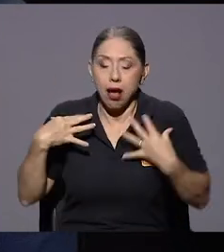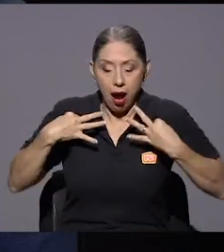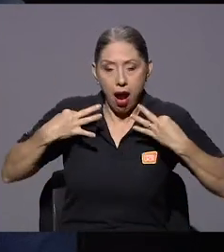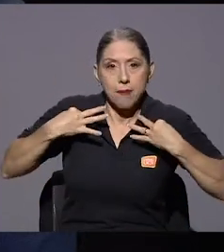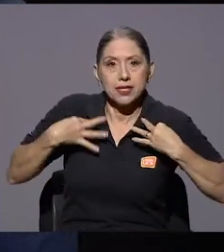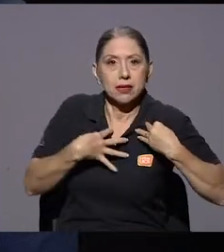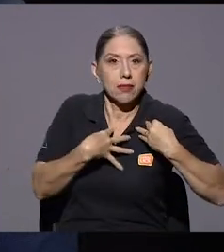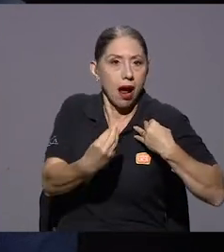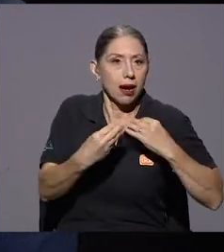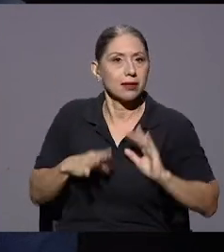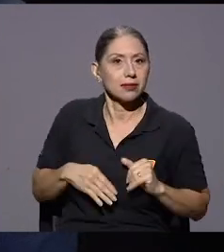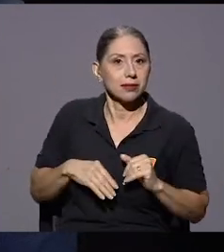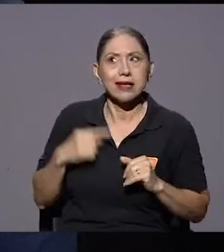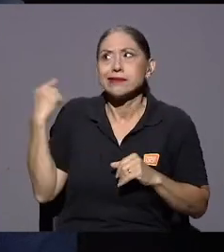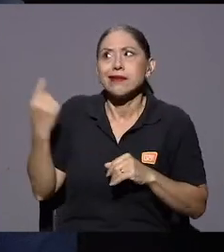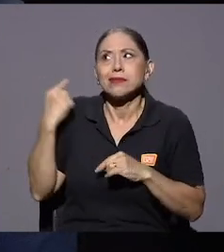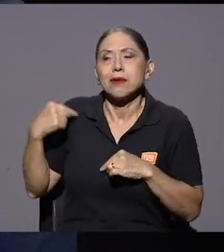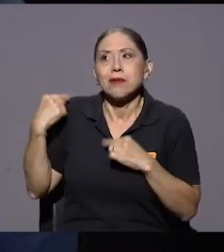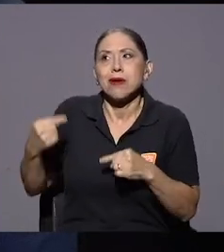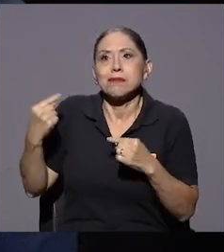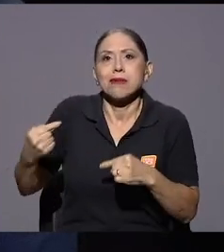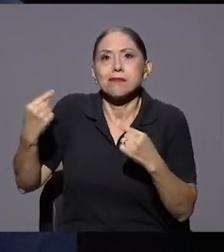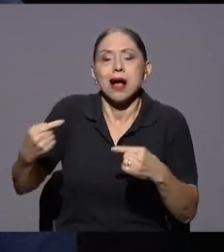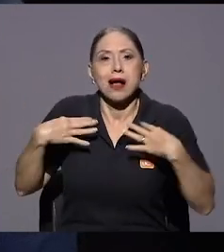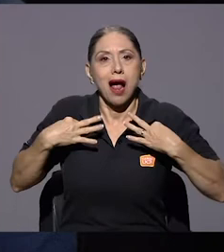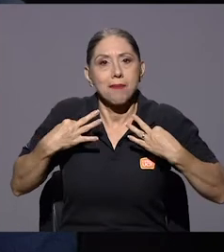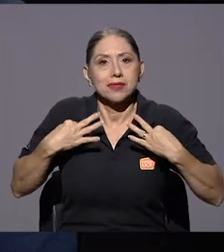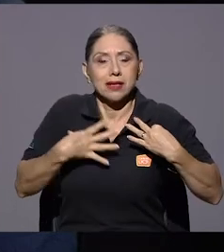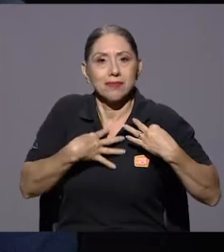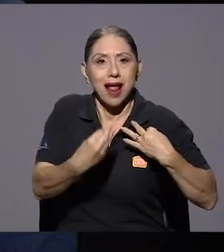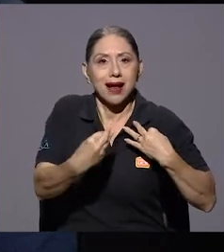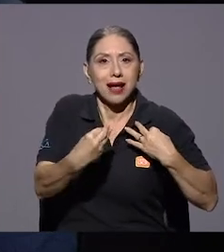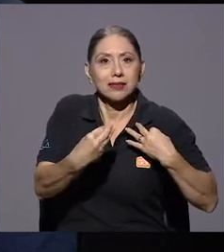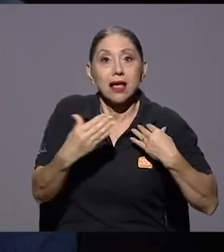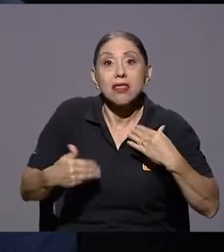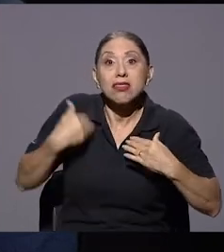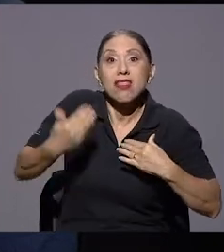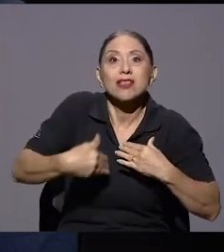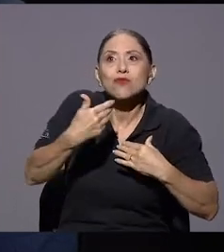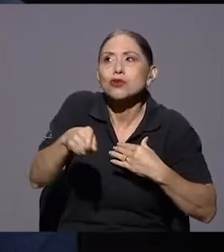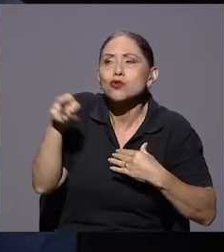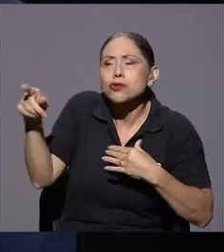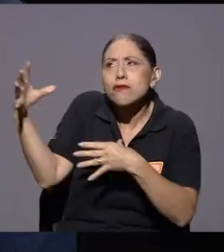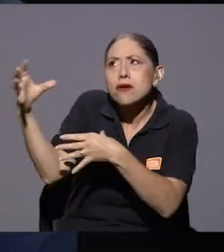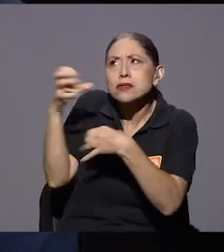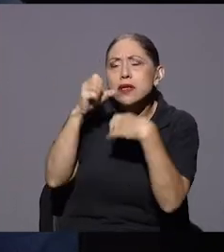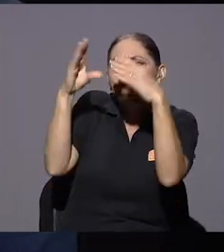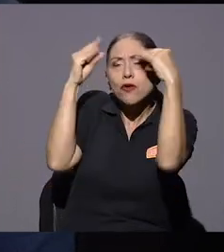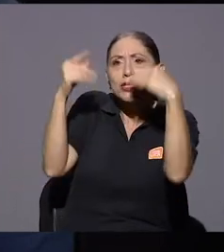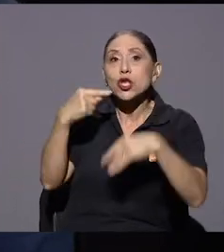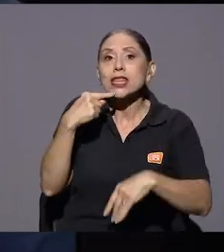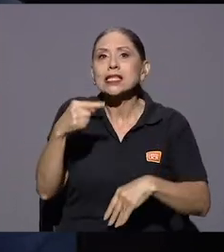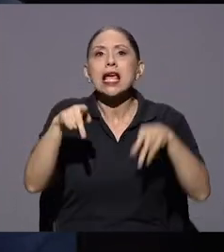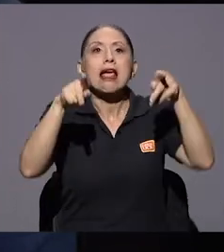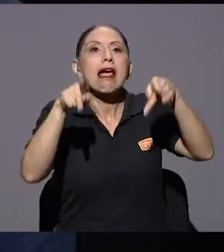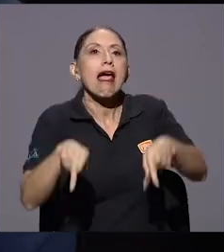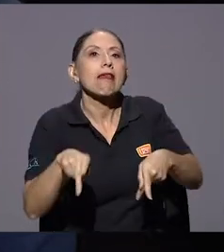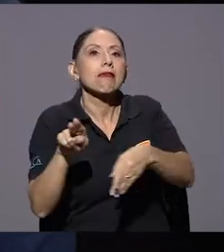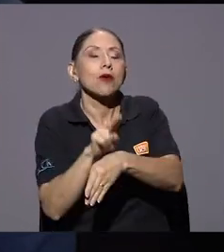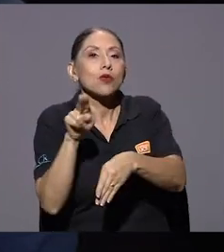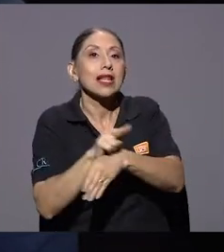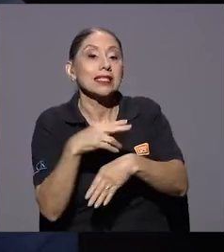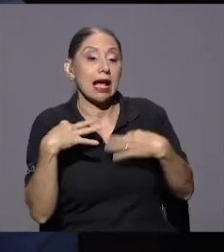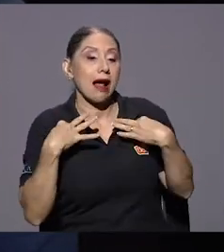solo utiliza camisas blancas cuando te llegue una información que diga que la gente que utiliza camisas blancas es un 20% más